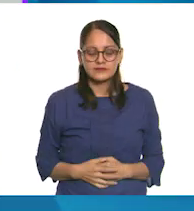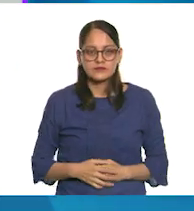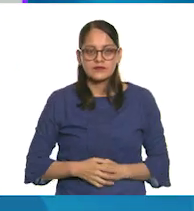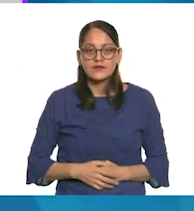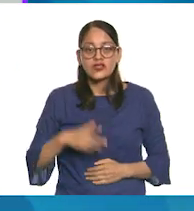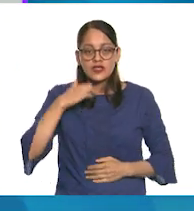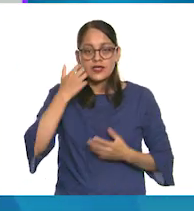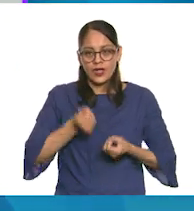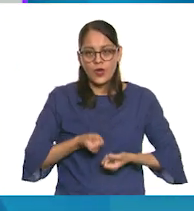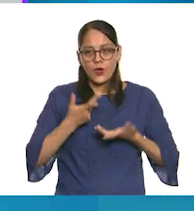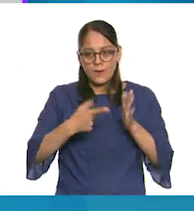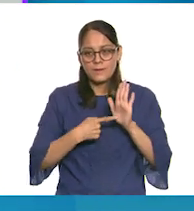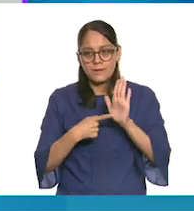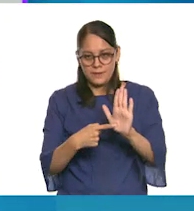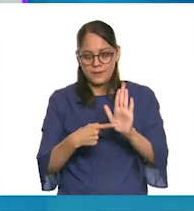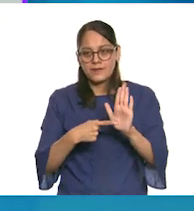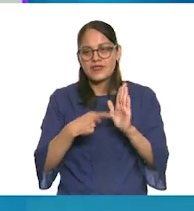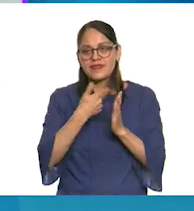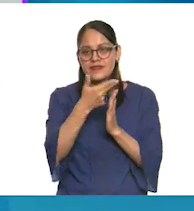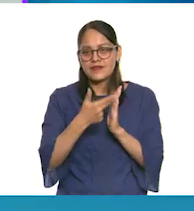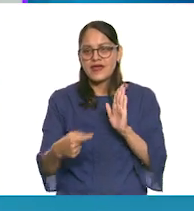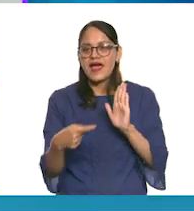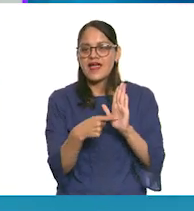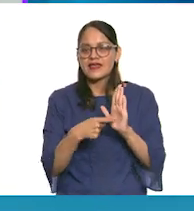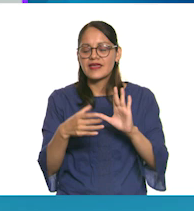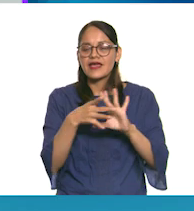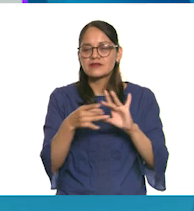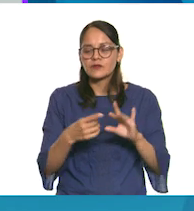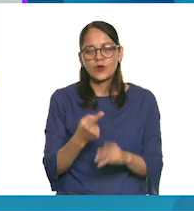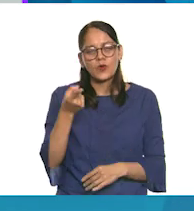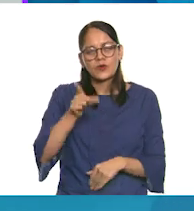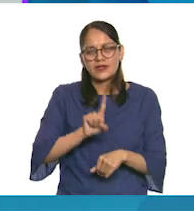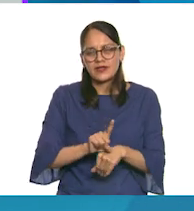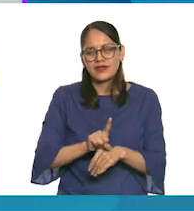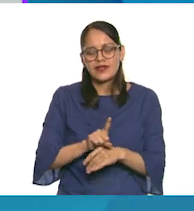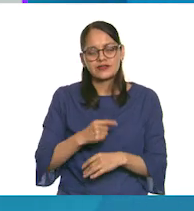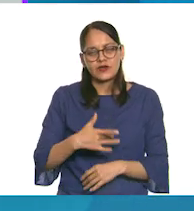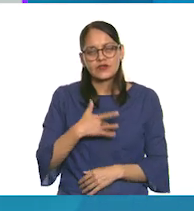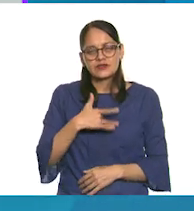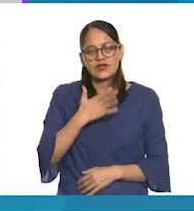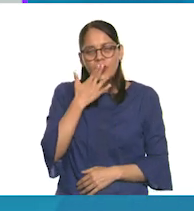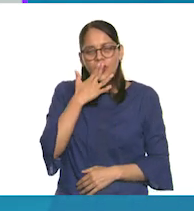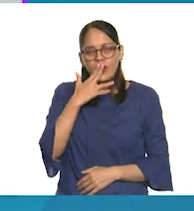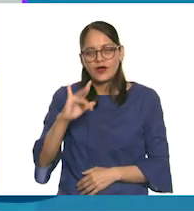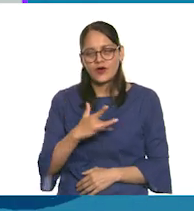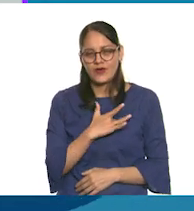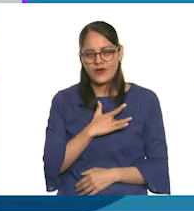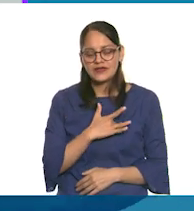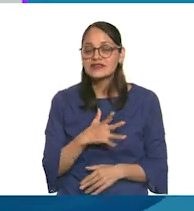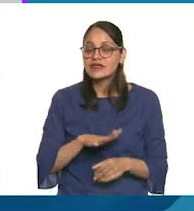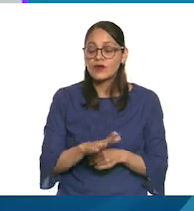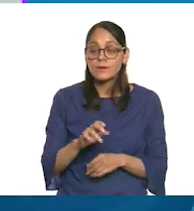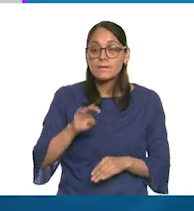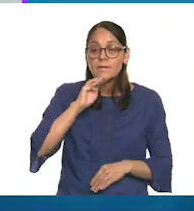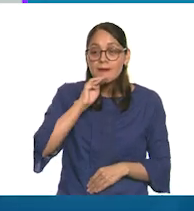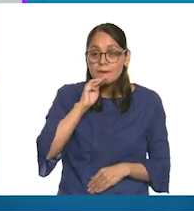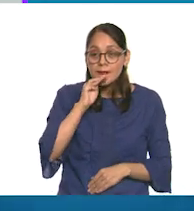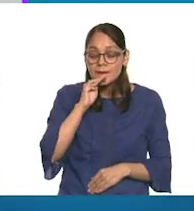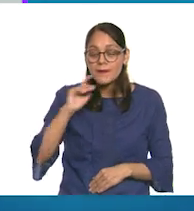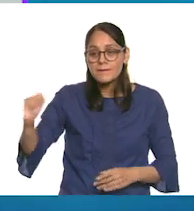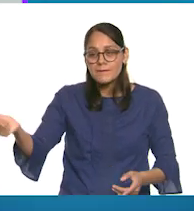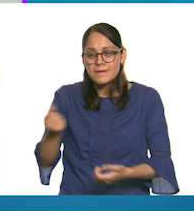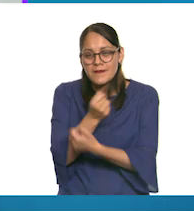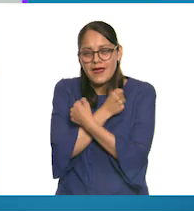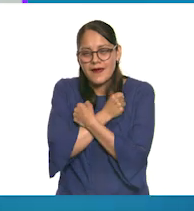Quiero compartirles este dibujo en donde expreso uno de los momentos que más atesoran mi corazón, que es cuando mi mamá me